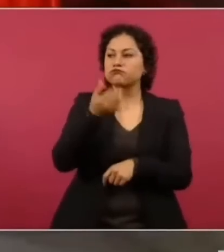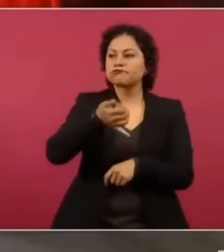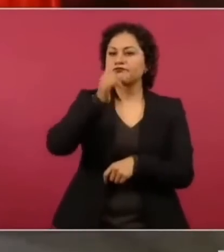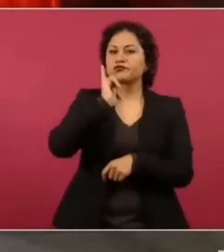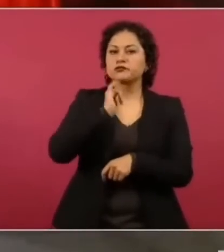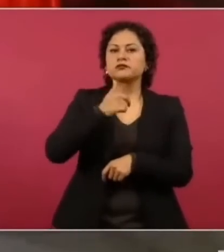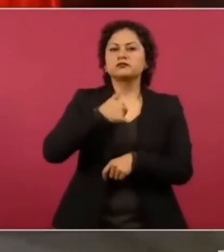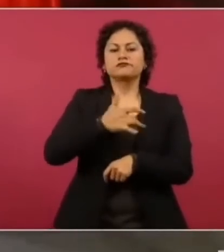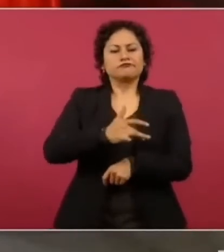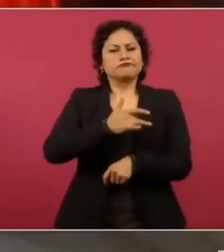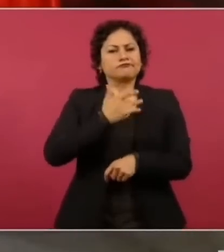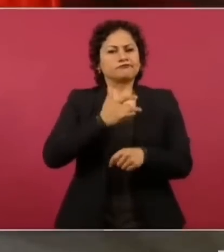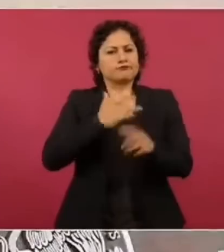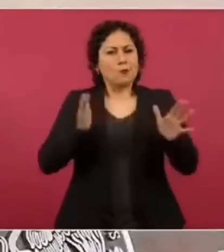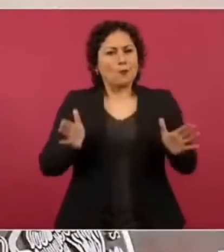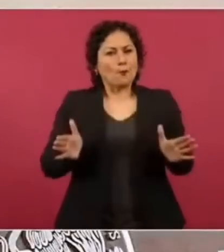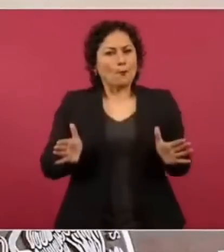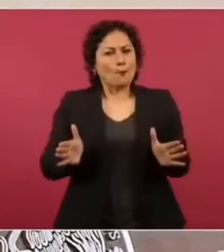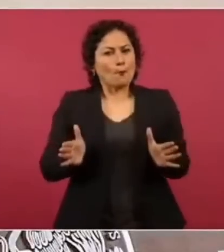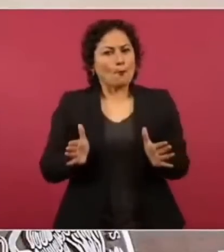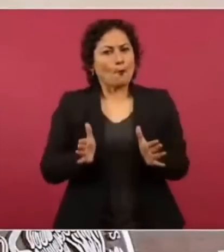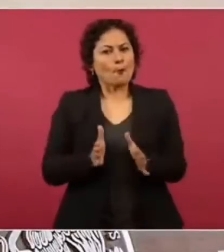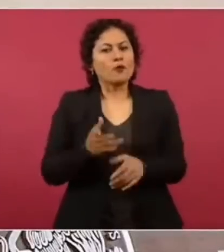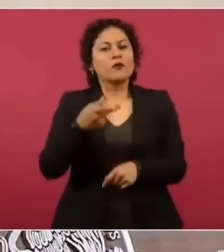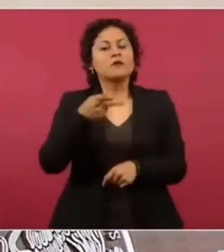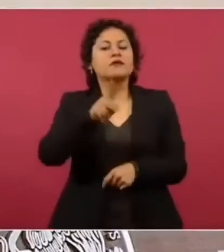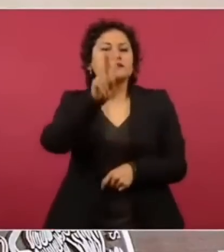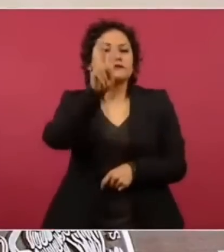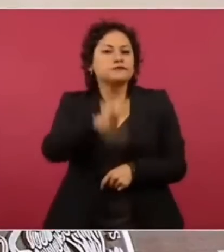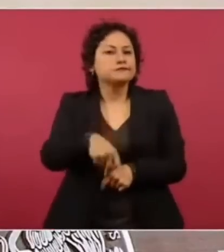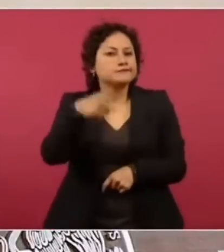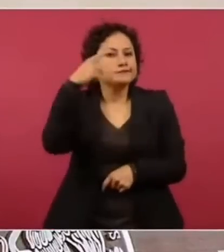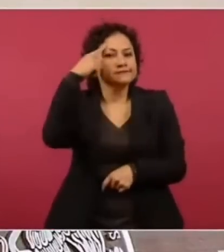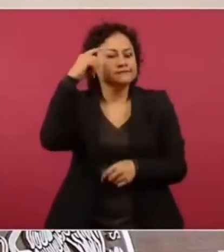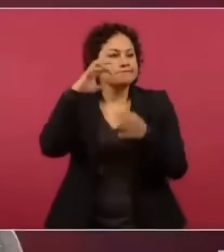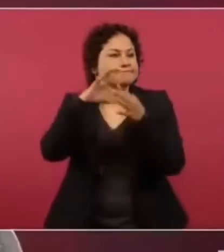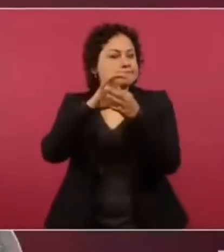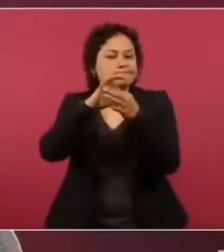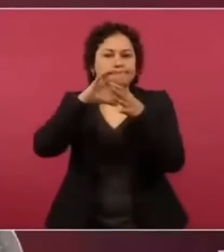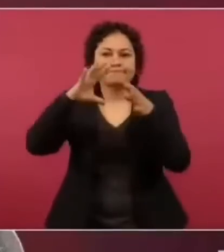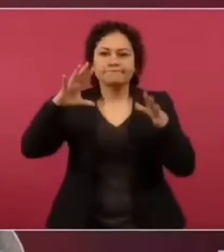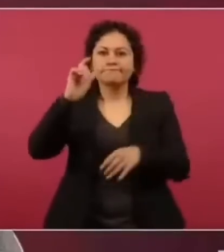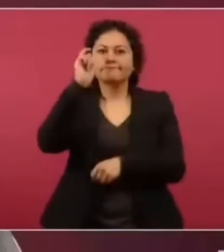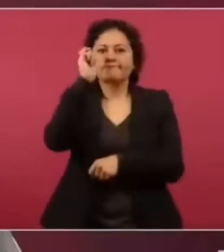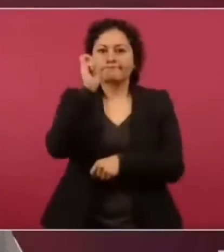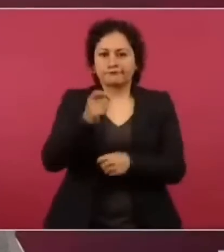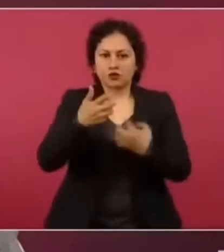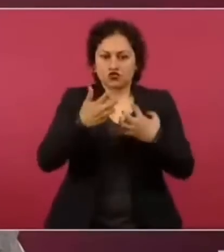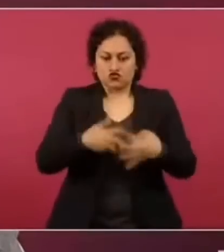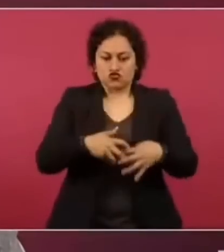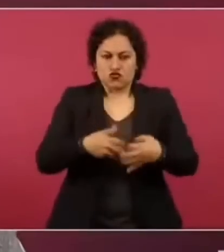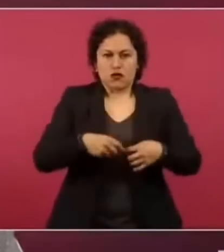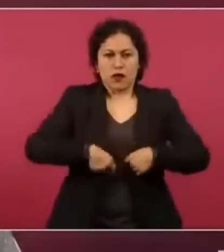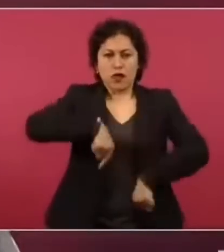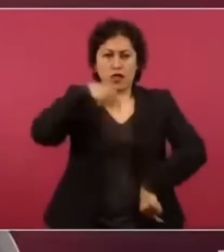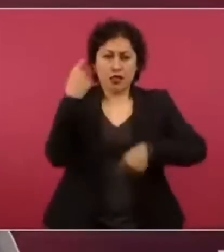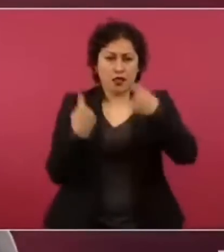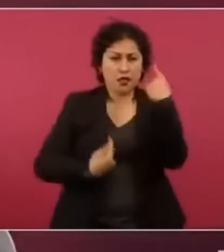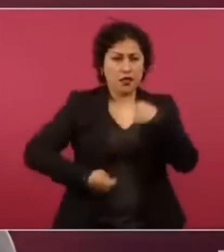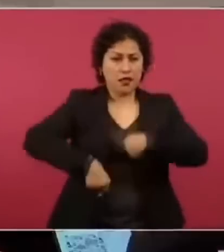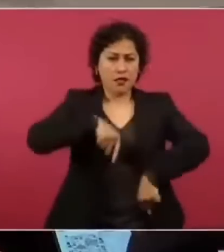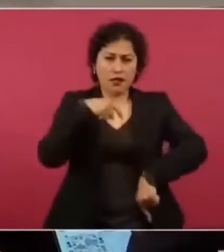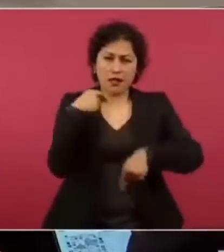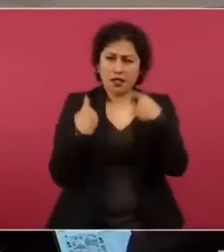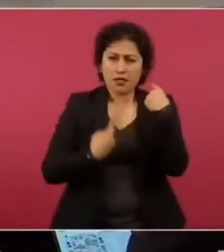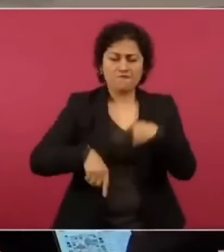realidad mantiene a la persona en un estado disociativo con un metabolismo peligrosamente alterado a la par